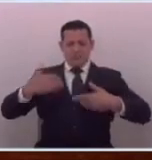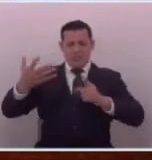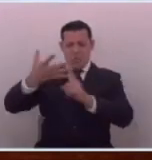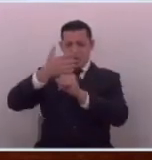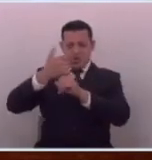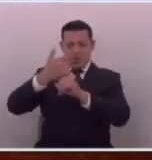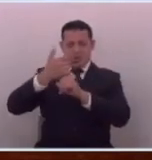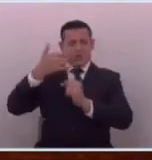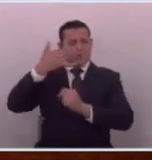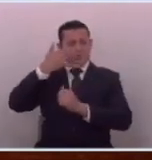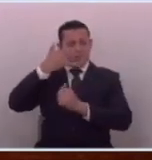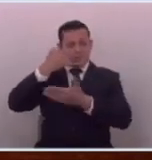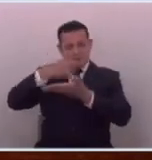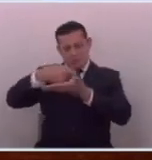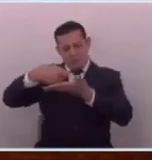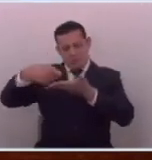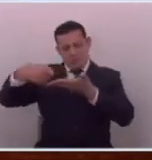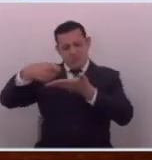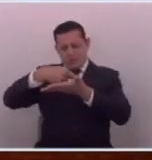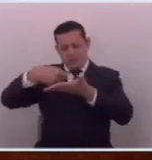celulares y escribir